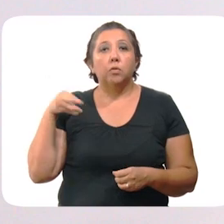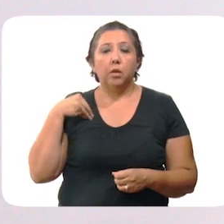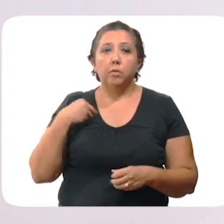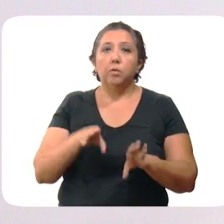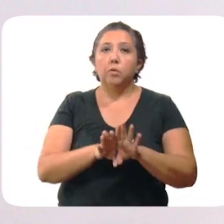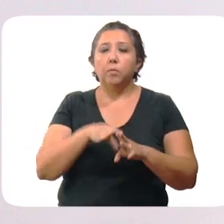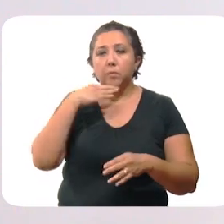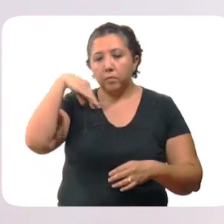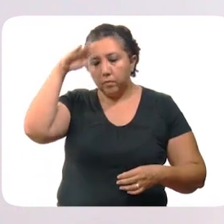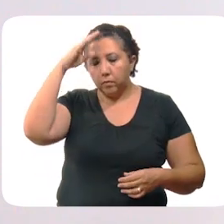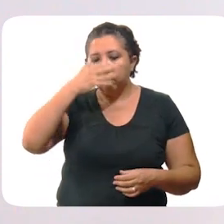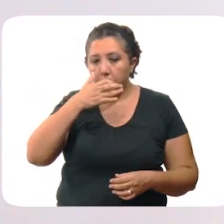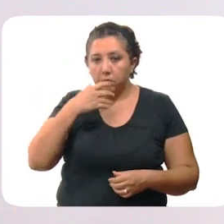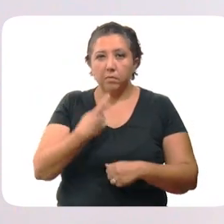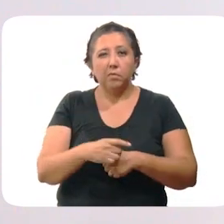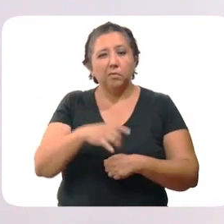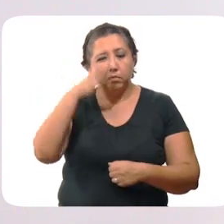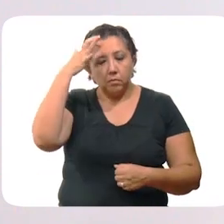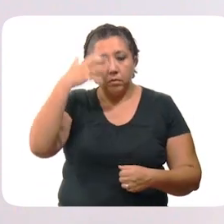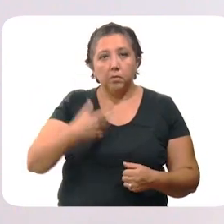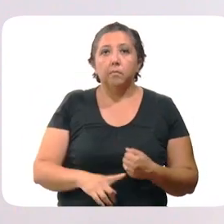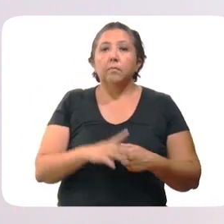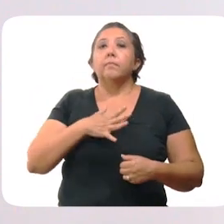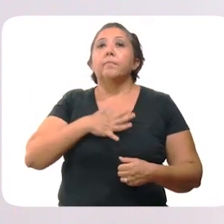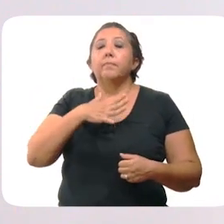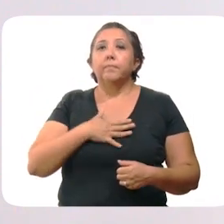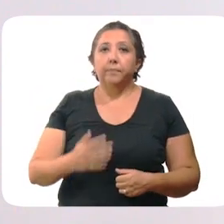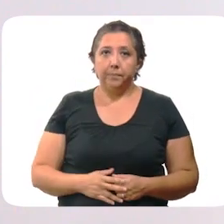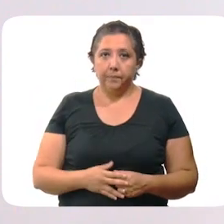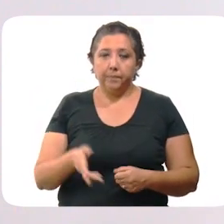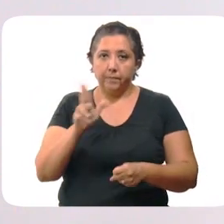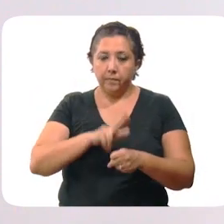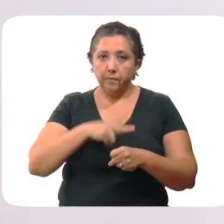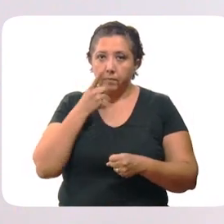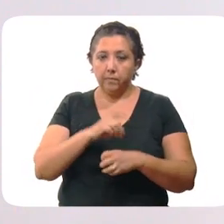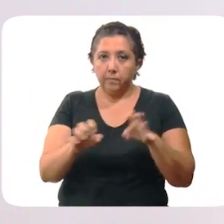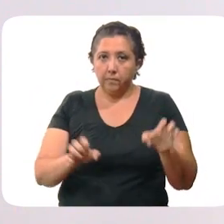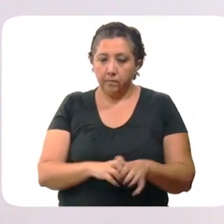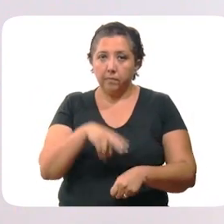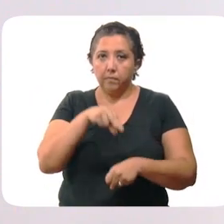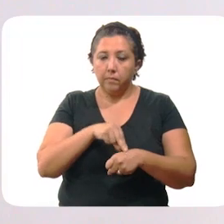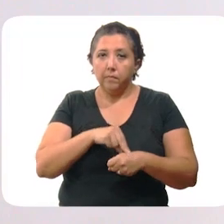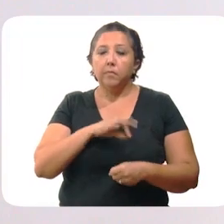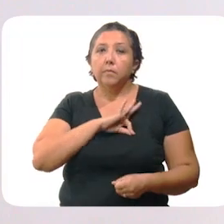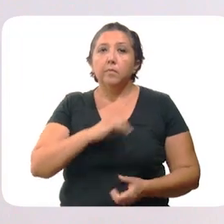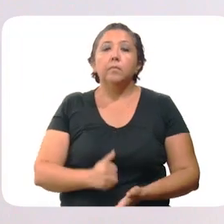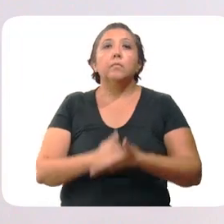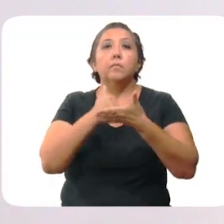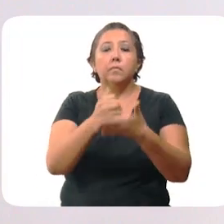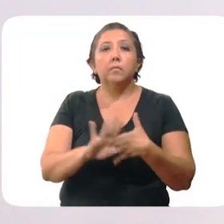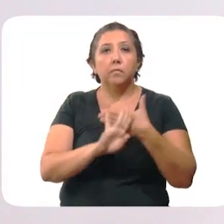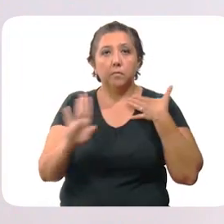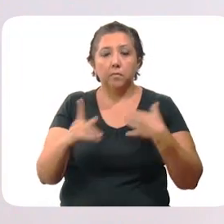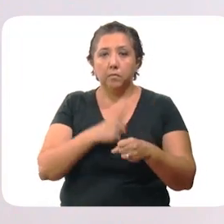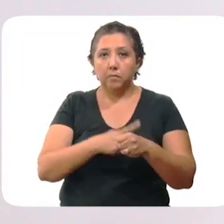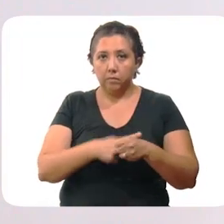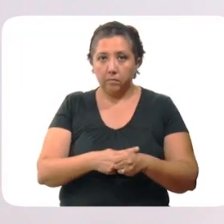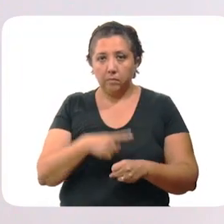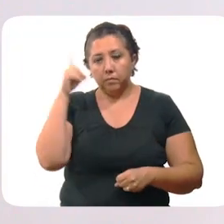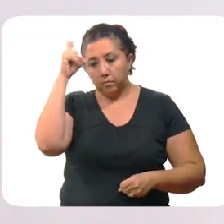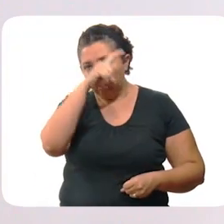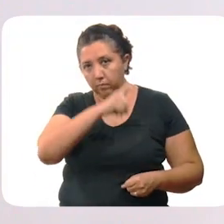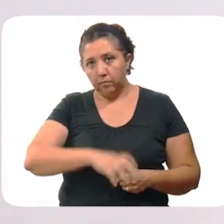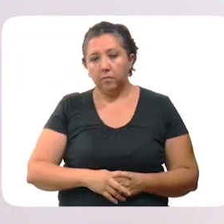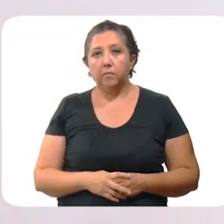contagio, como fiebre, tos, dolor de cabeza y falta de aire. En el hospital, un equipo de especialistas podrá ayudarlos y evitar que la enfermedad se